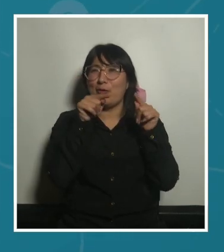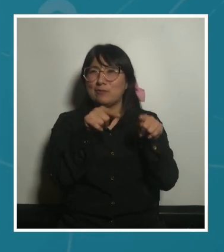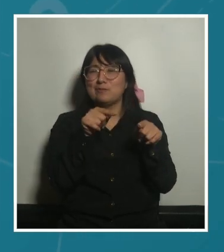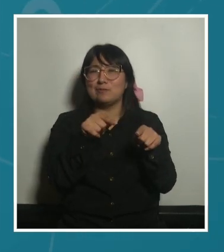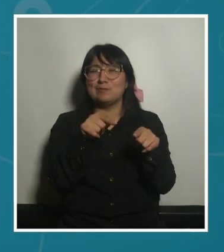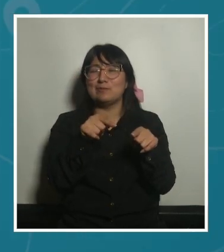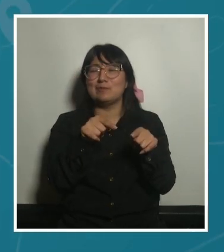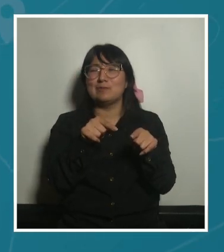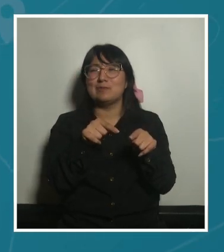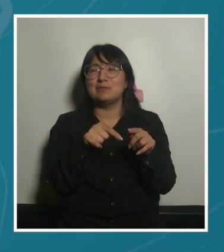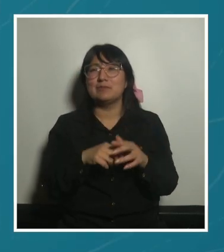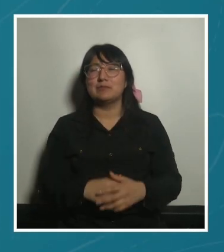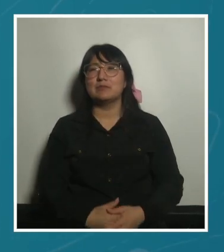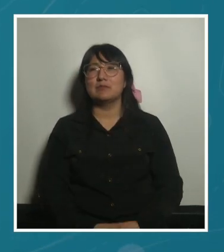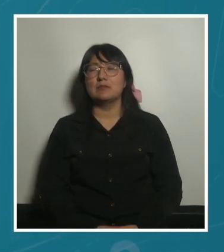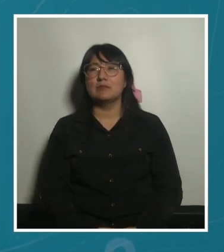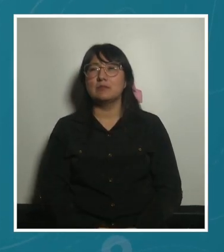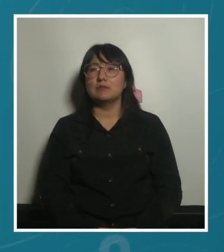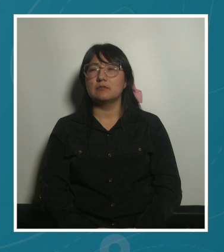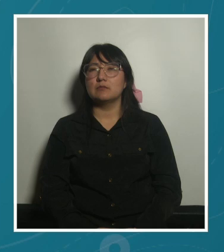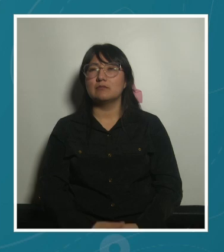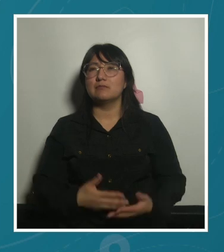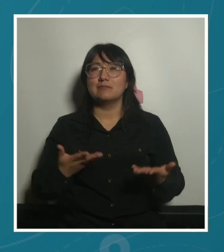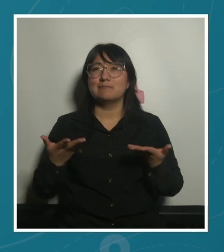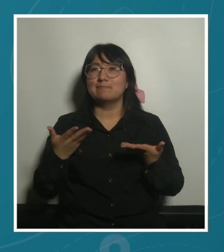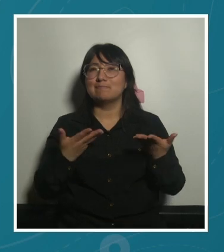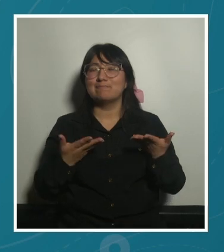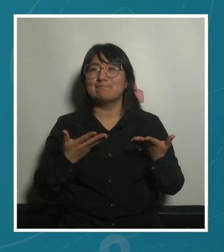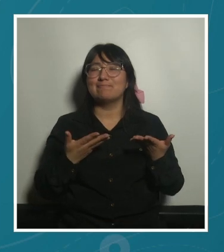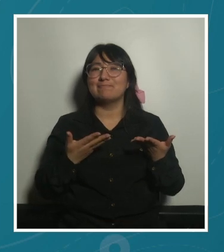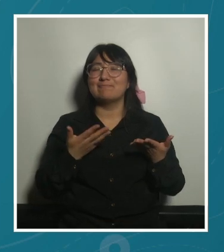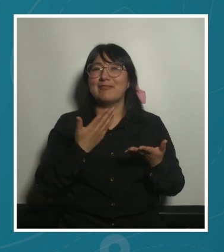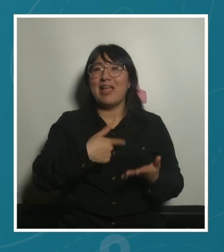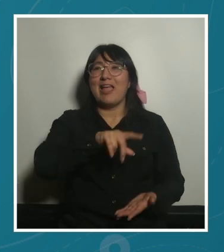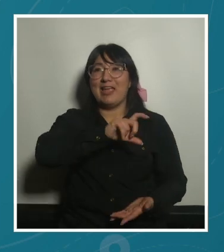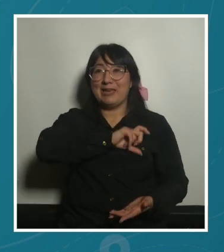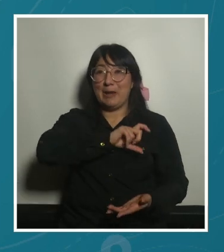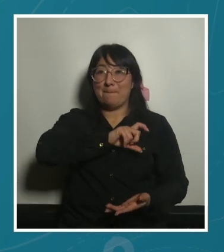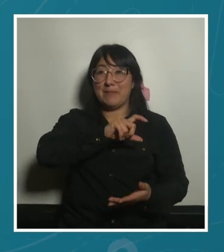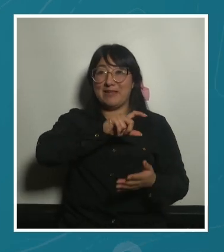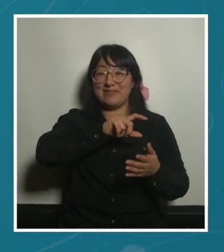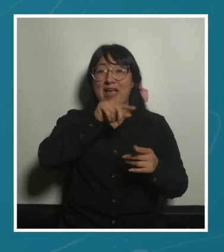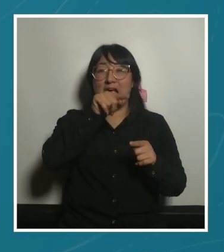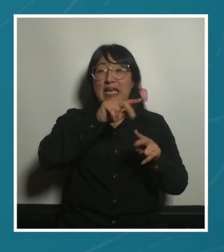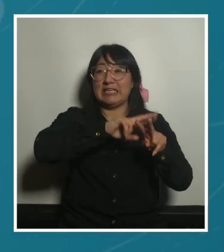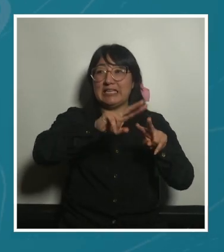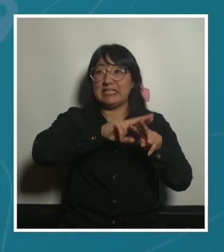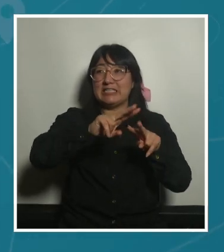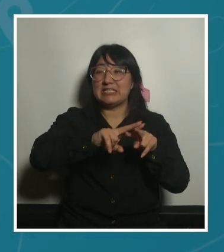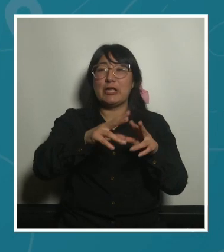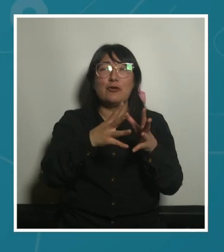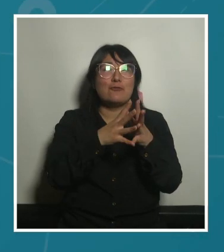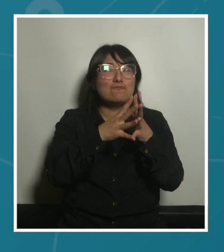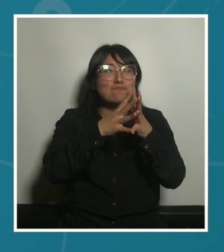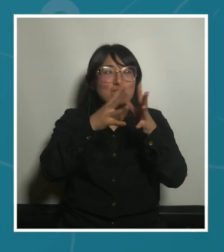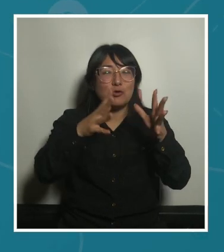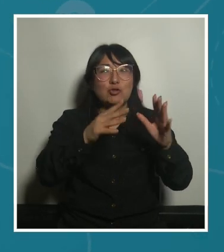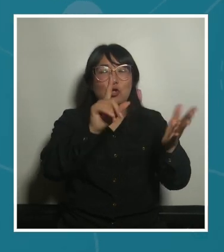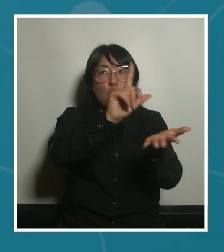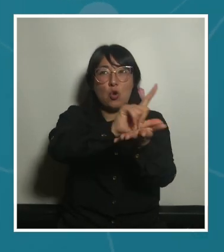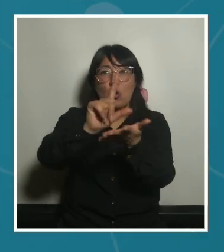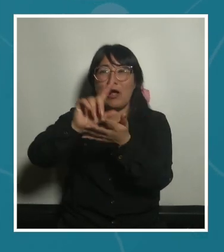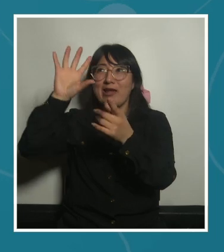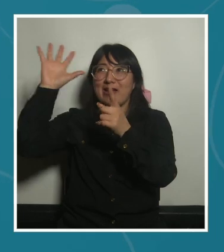proyecto es que en el Estado español y en Barcelona en concreto se están haciendo muchos refugios climáticos pero se siguen